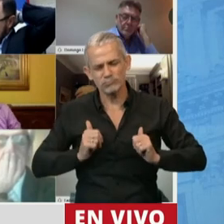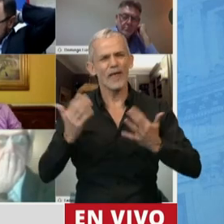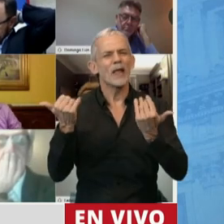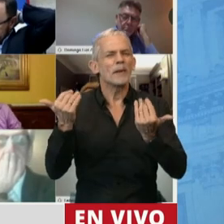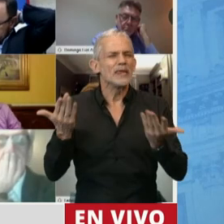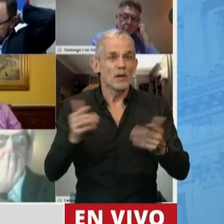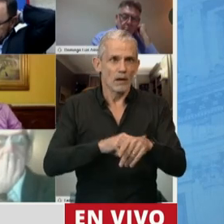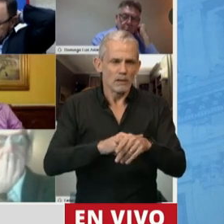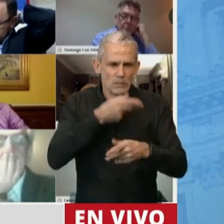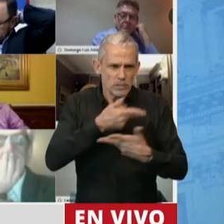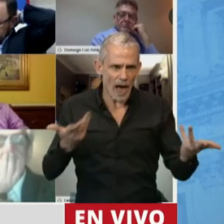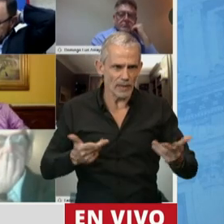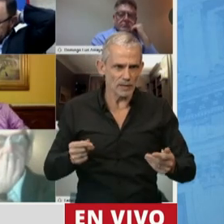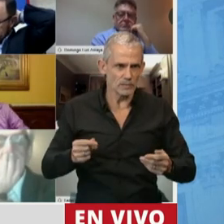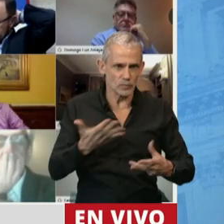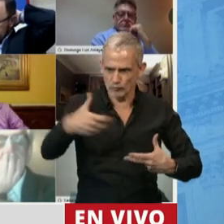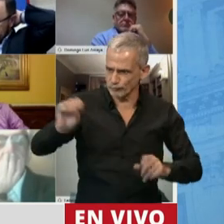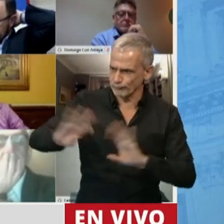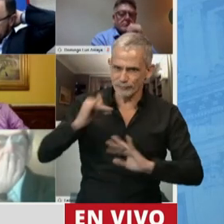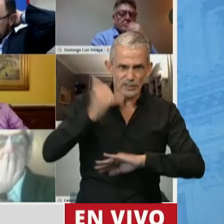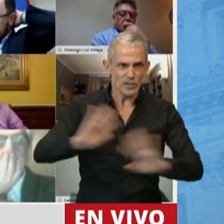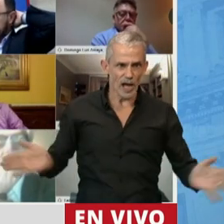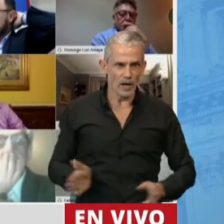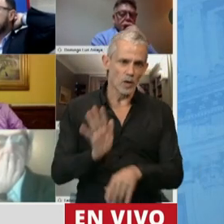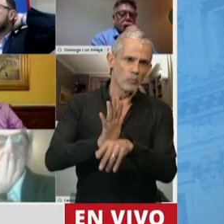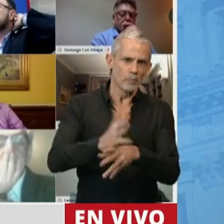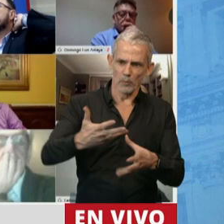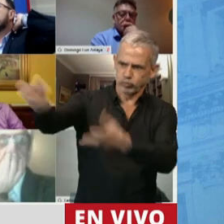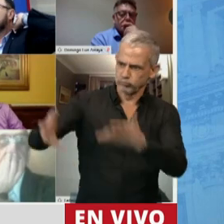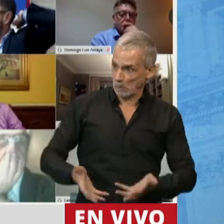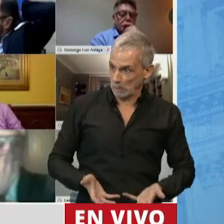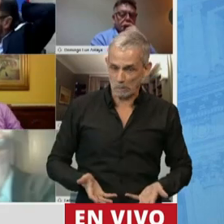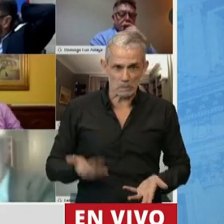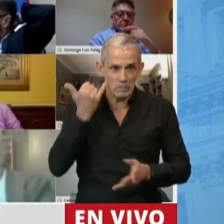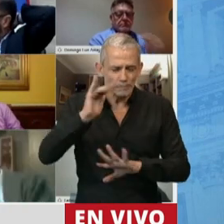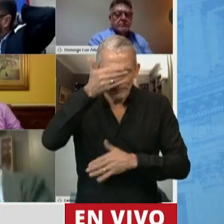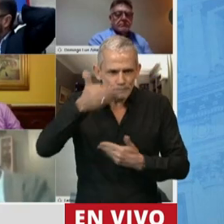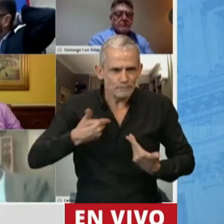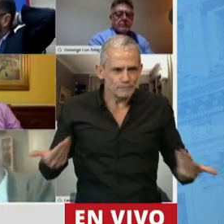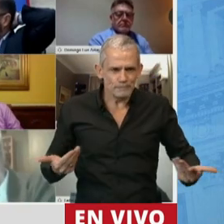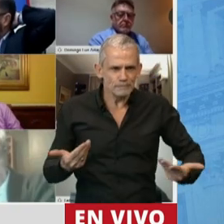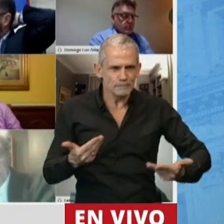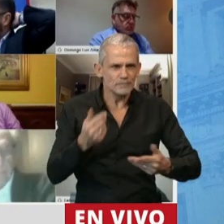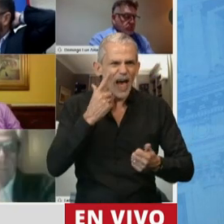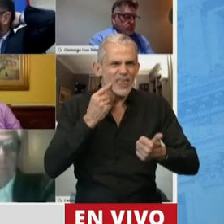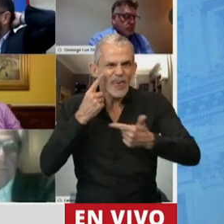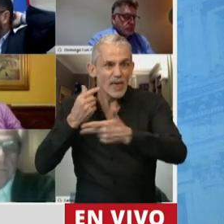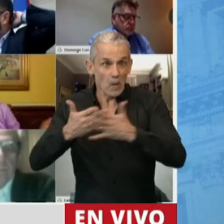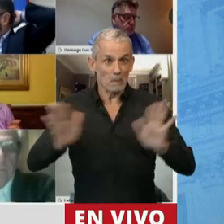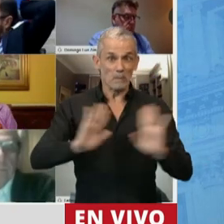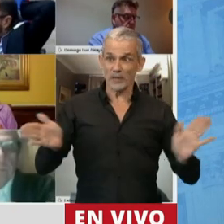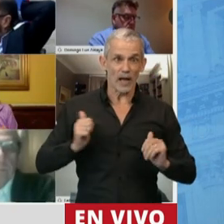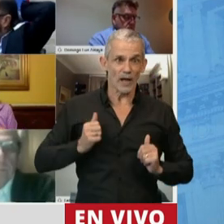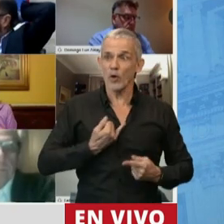casi que no hay tiempo para nada. Es como que te arrebatan la vida en cuestión de días. Entonces,